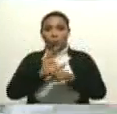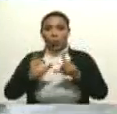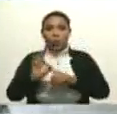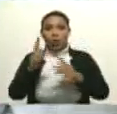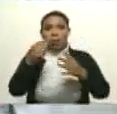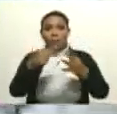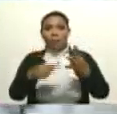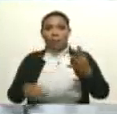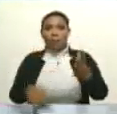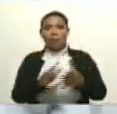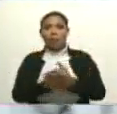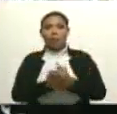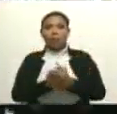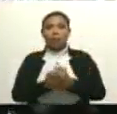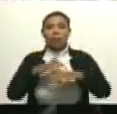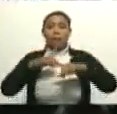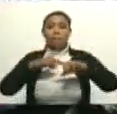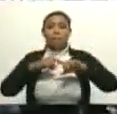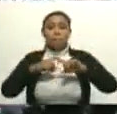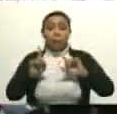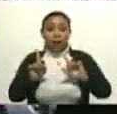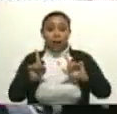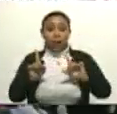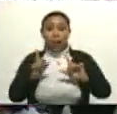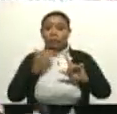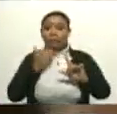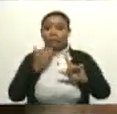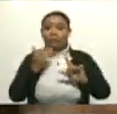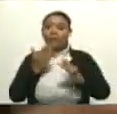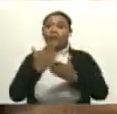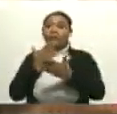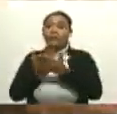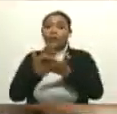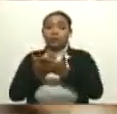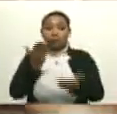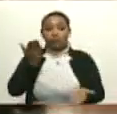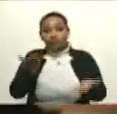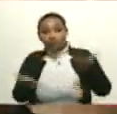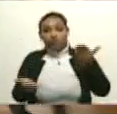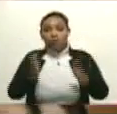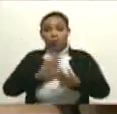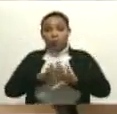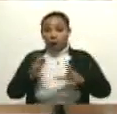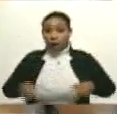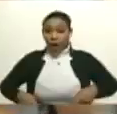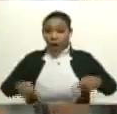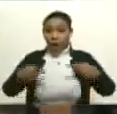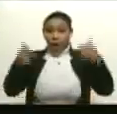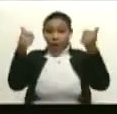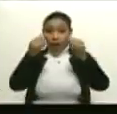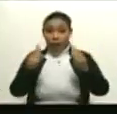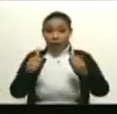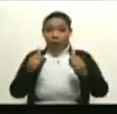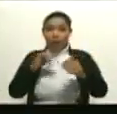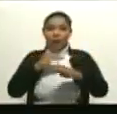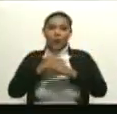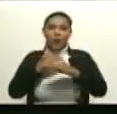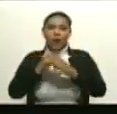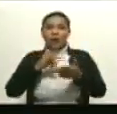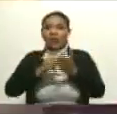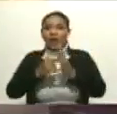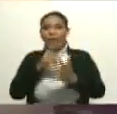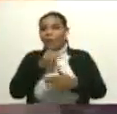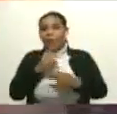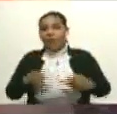del ejercicio del derecho al trabajo. Pero hubo un momento en que ya clamaban por un equilibrio, porque la vida sin el arte no es vida. La vida